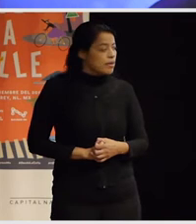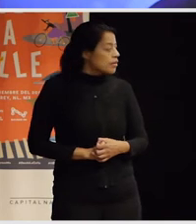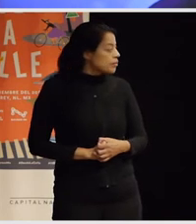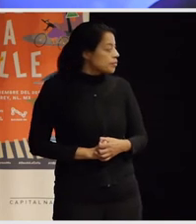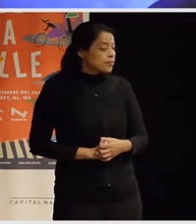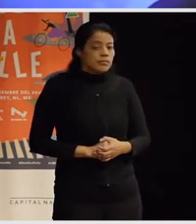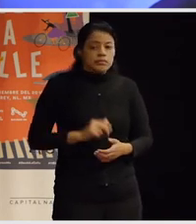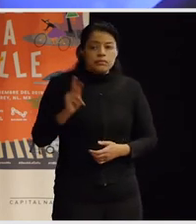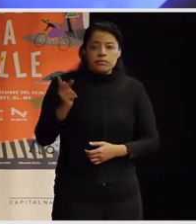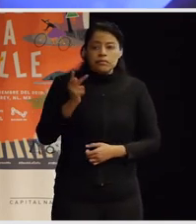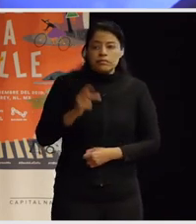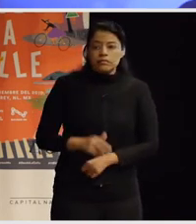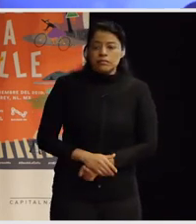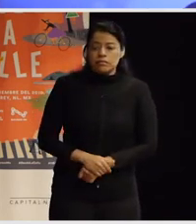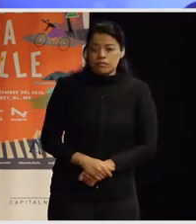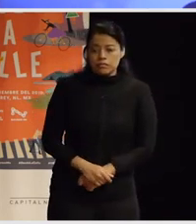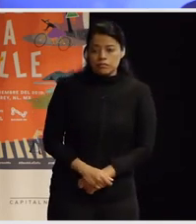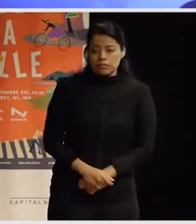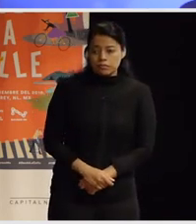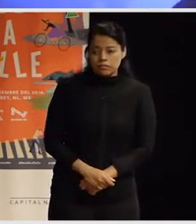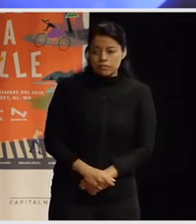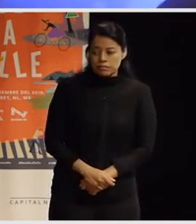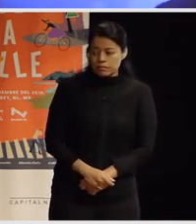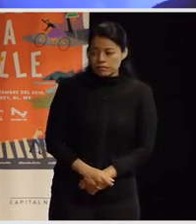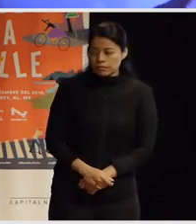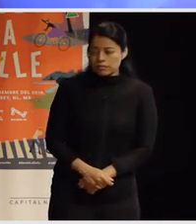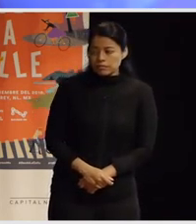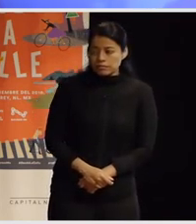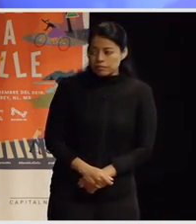allá tenemos otra pregunta un segundito